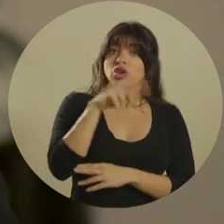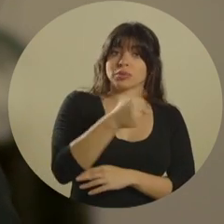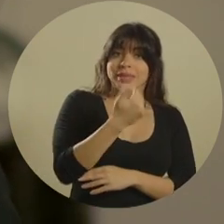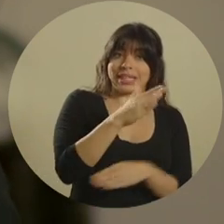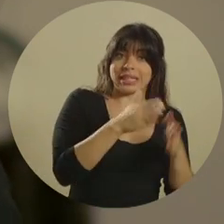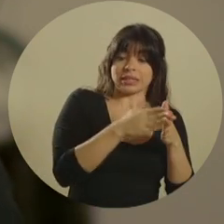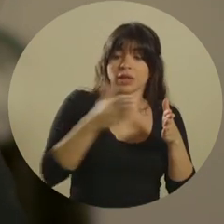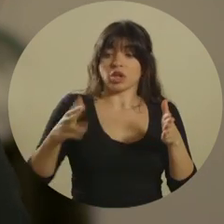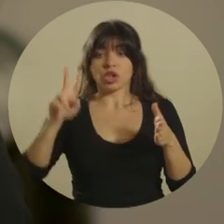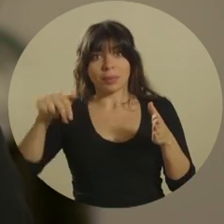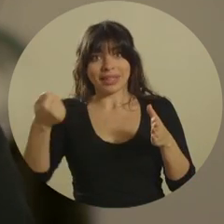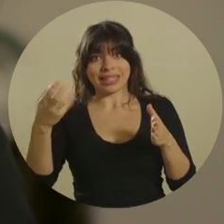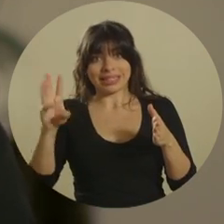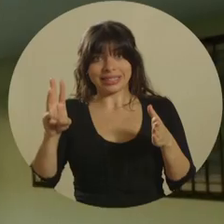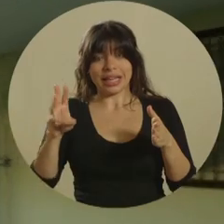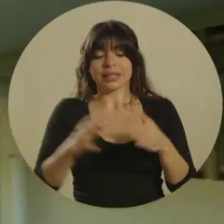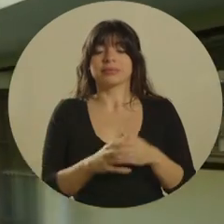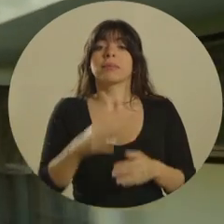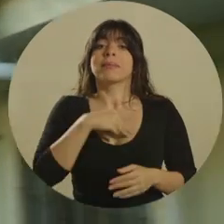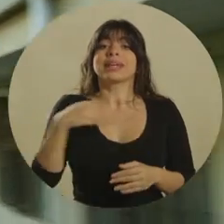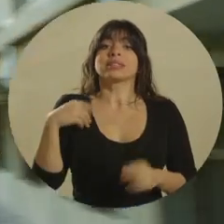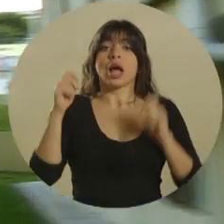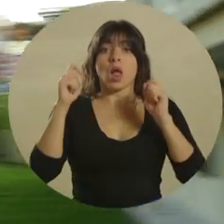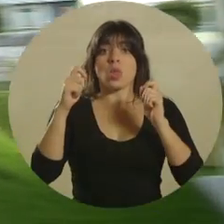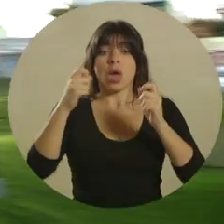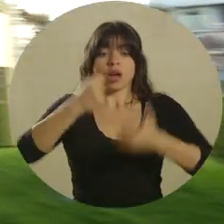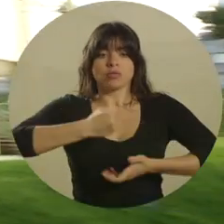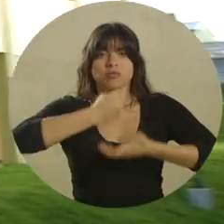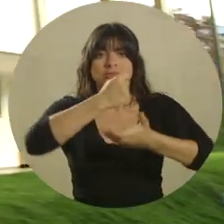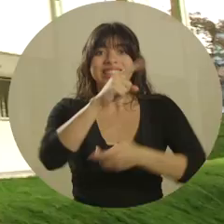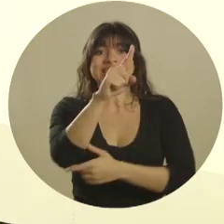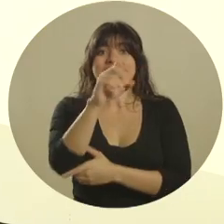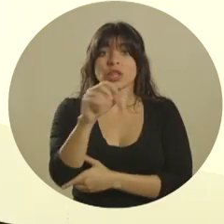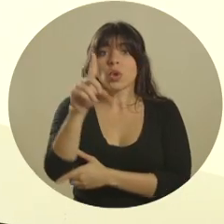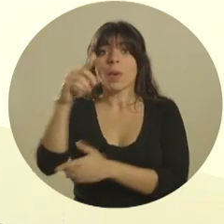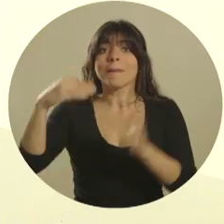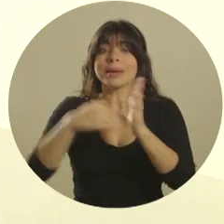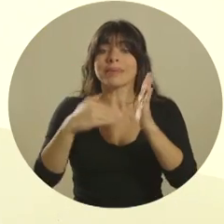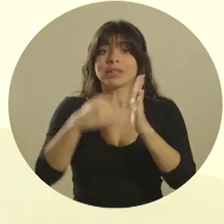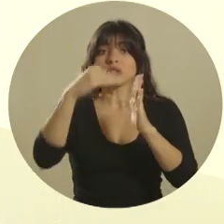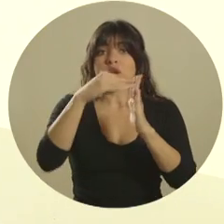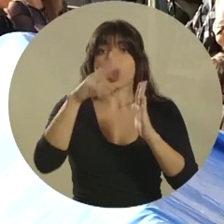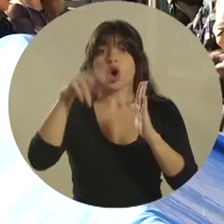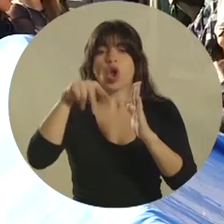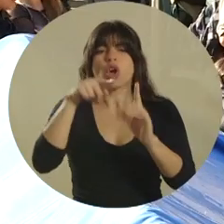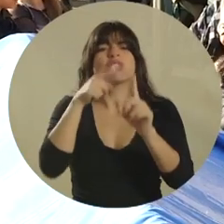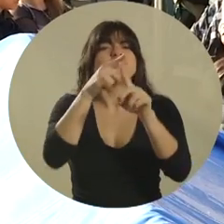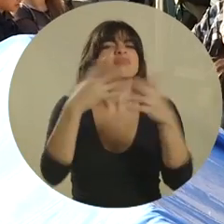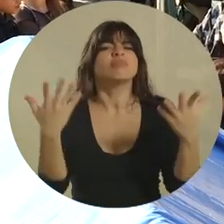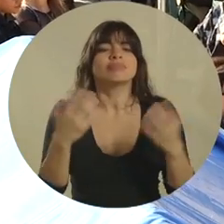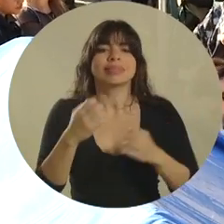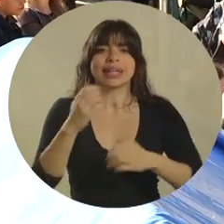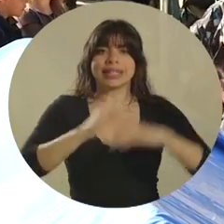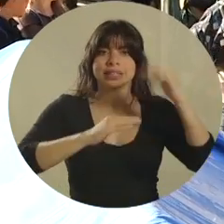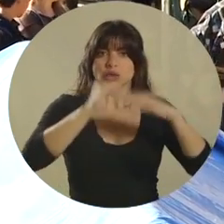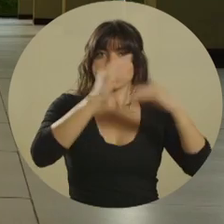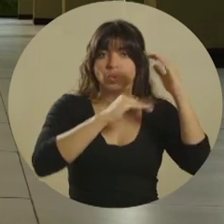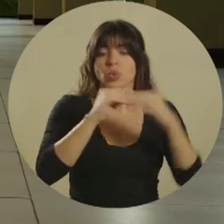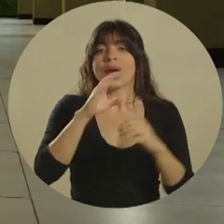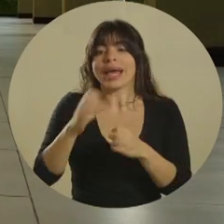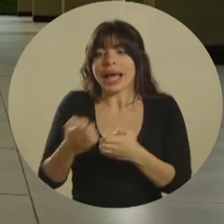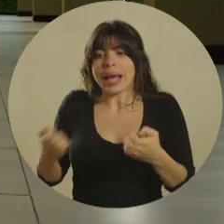y el 2016, el Ministerio de Educación Pública destinó 101 mil millones de colones para infraestructura y